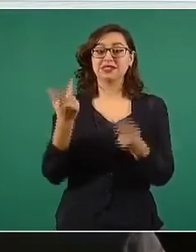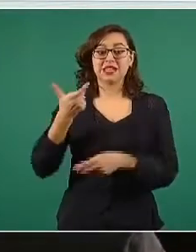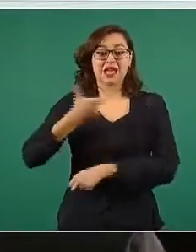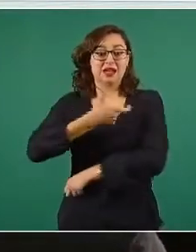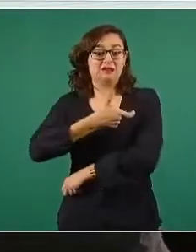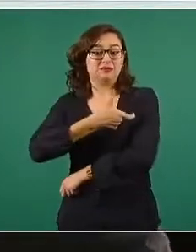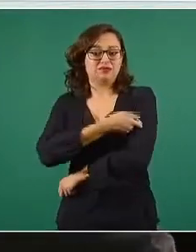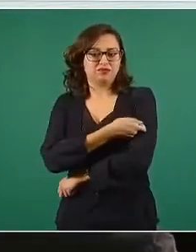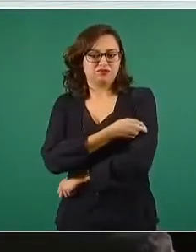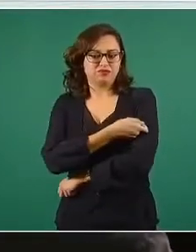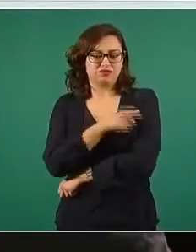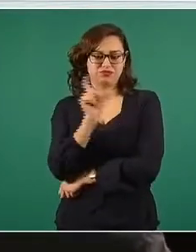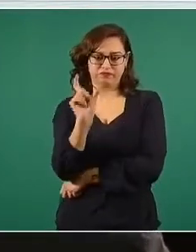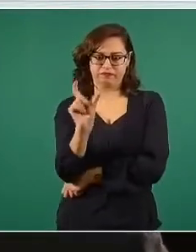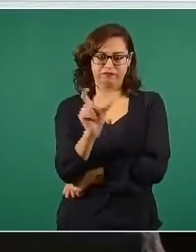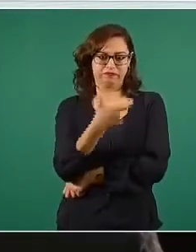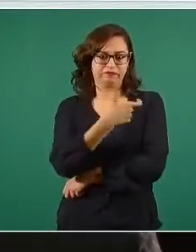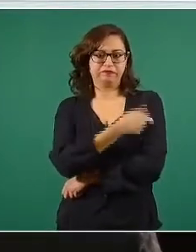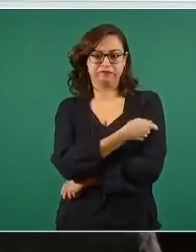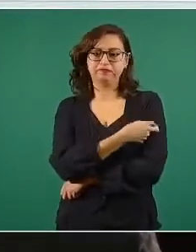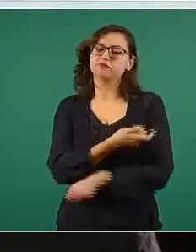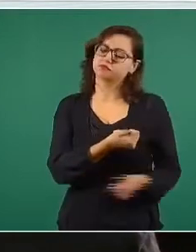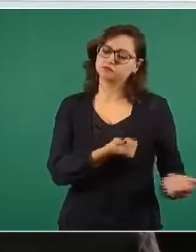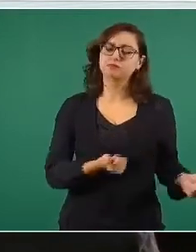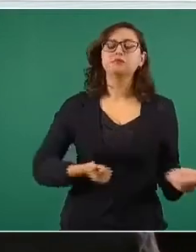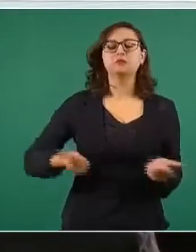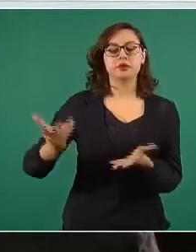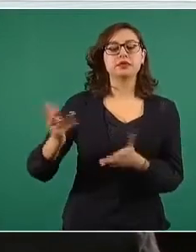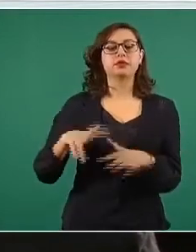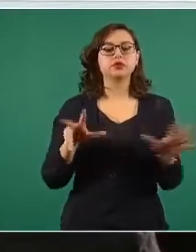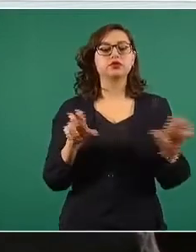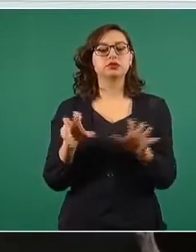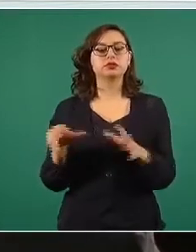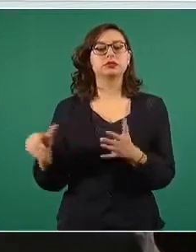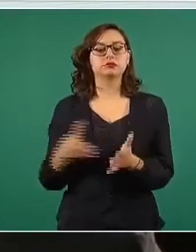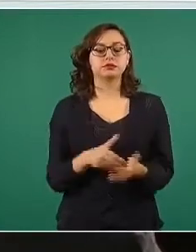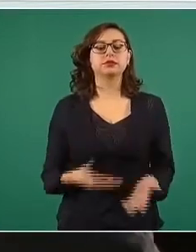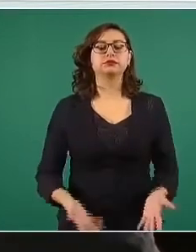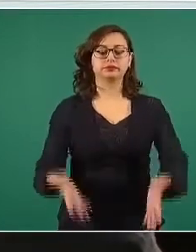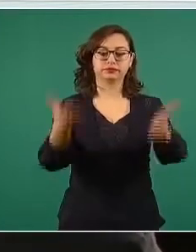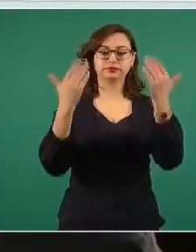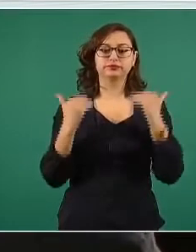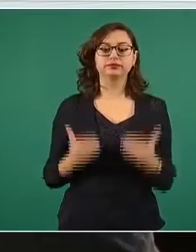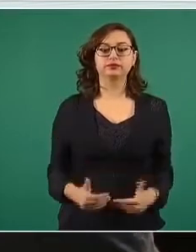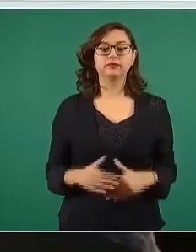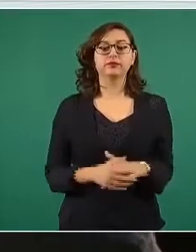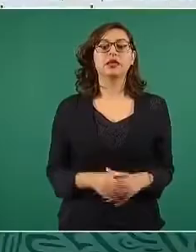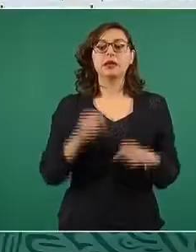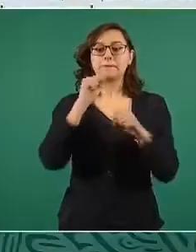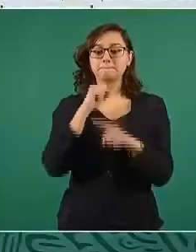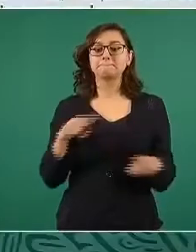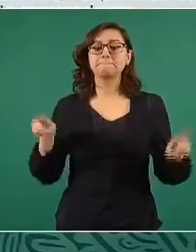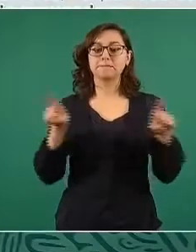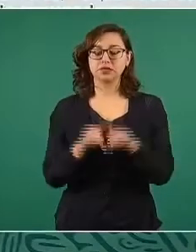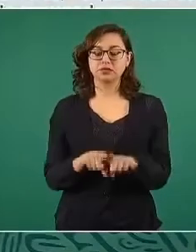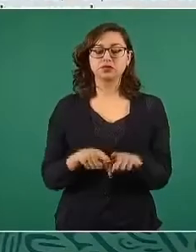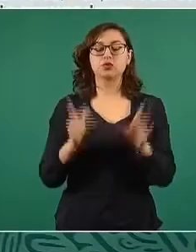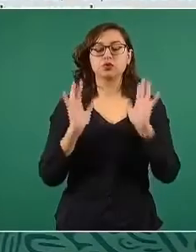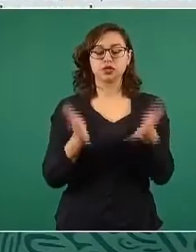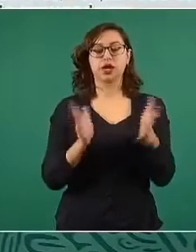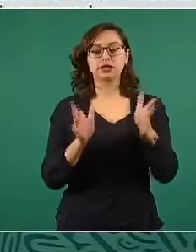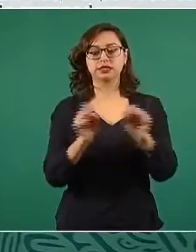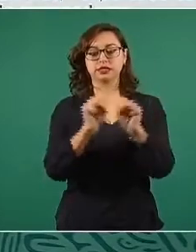favor. Por último, como ya lo mencionó el doctor Alcocer, estamos trabajando con el sector salud para la adquisición de